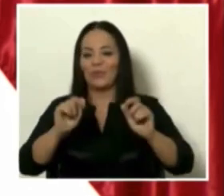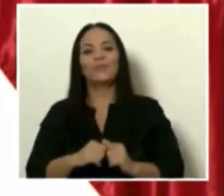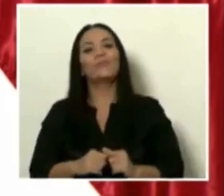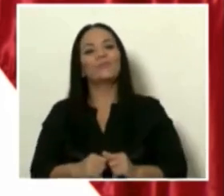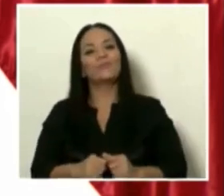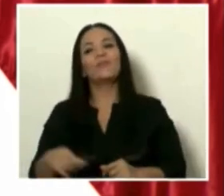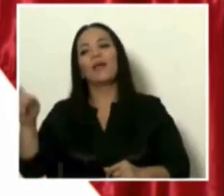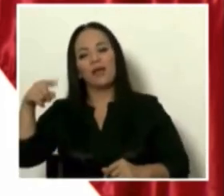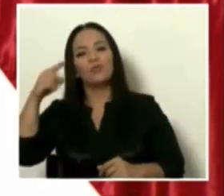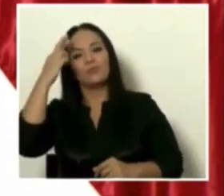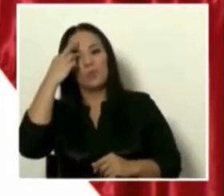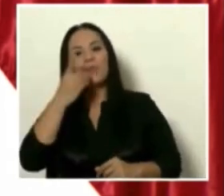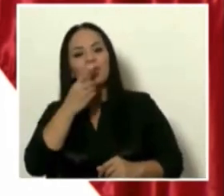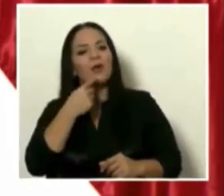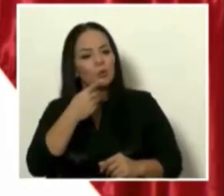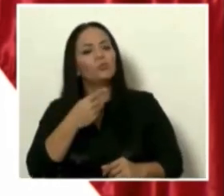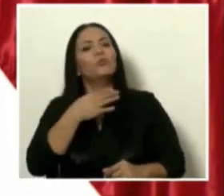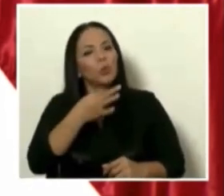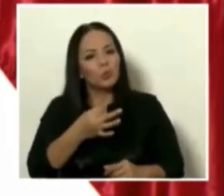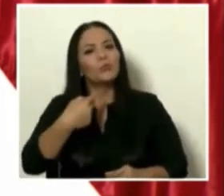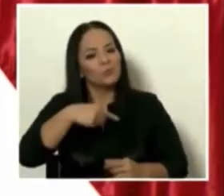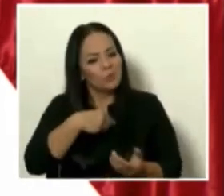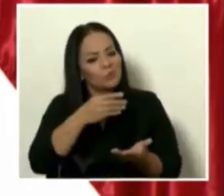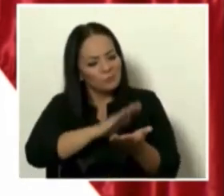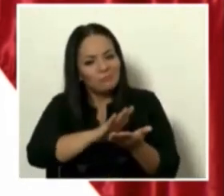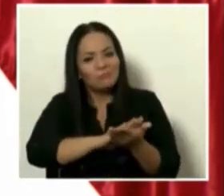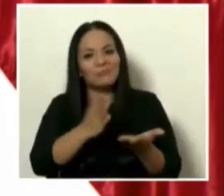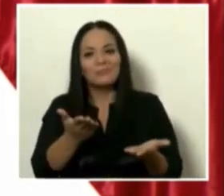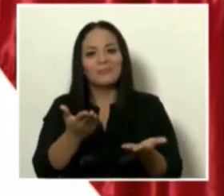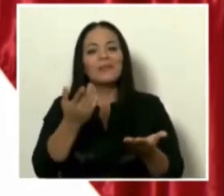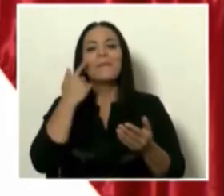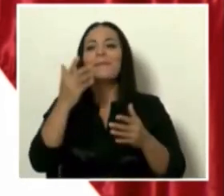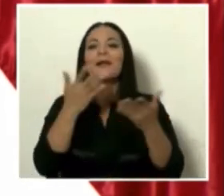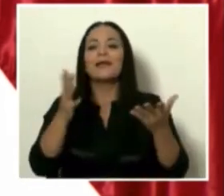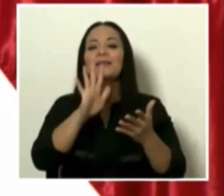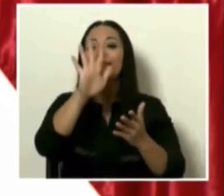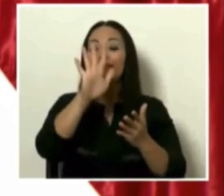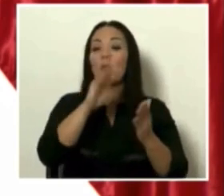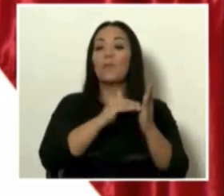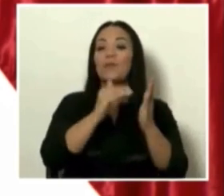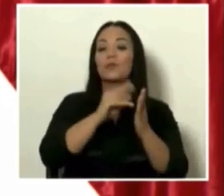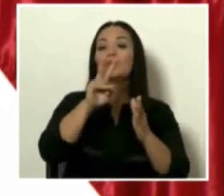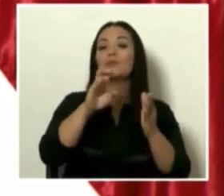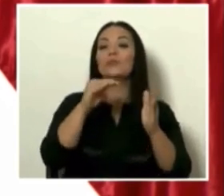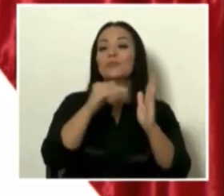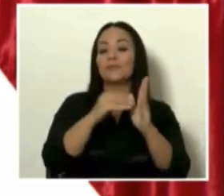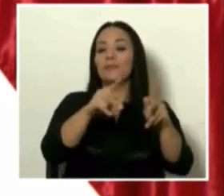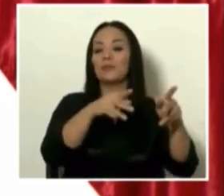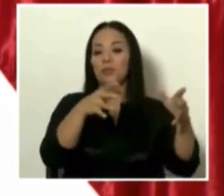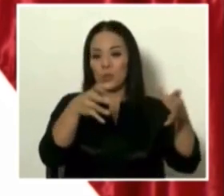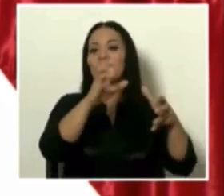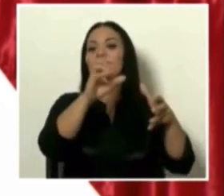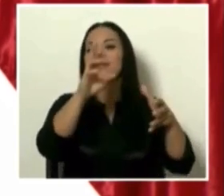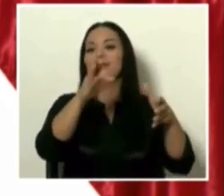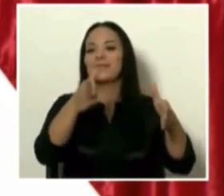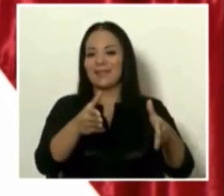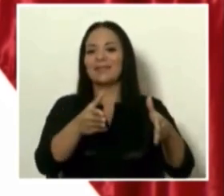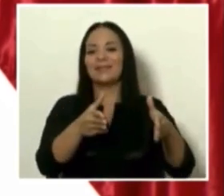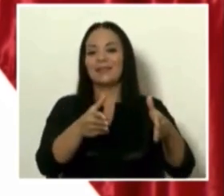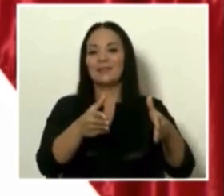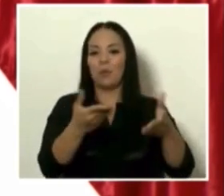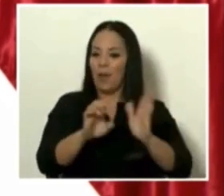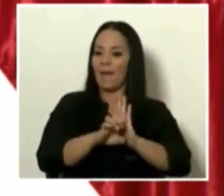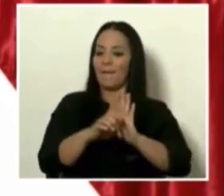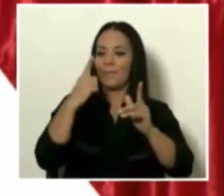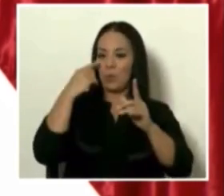comemos ese gasto con tal de que los 5 millones, 200 mil costarricenses que somos un ejemplo del mundo,